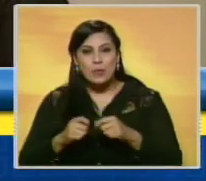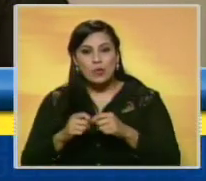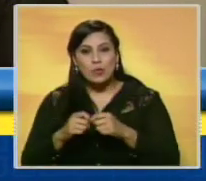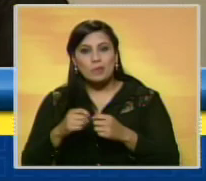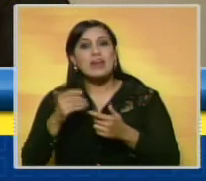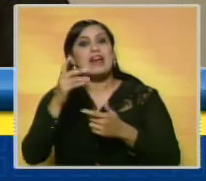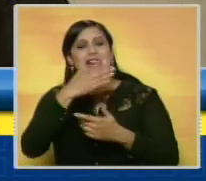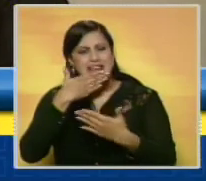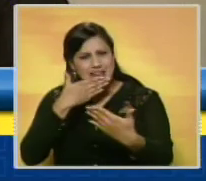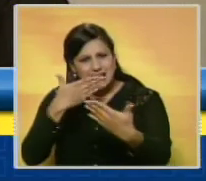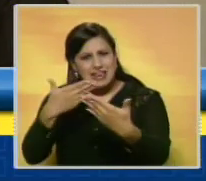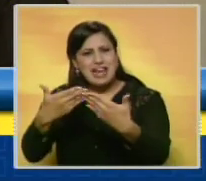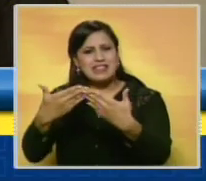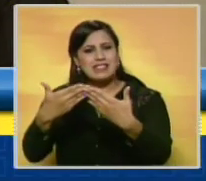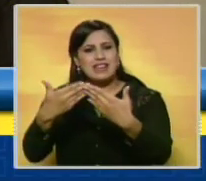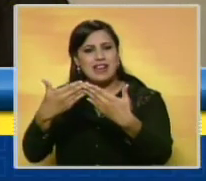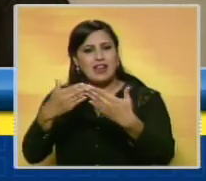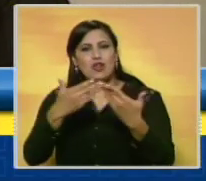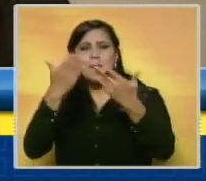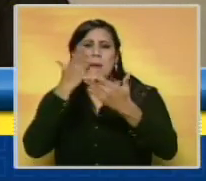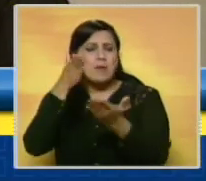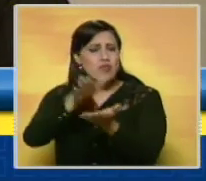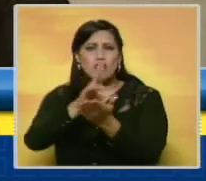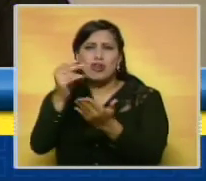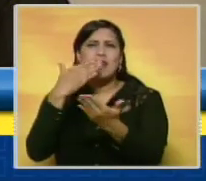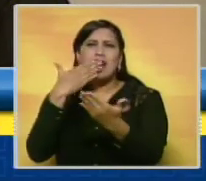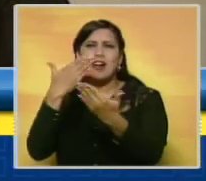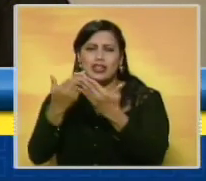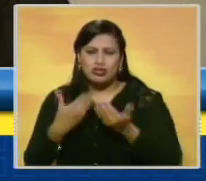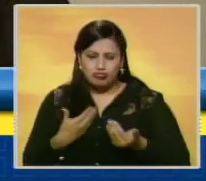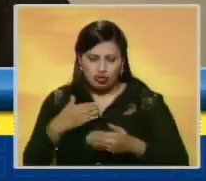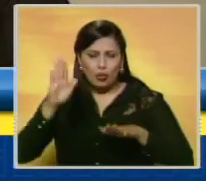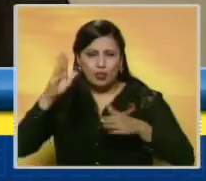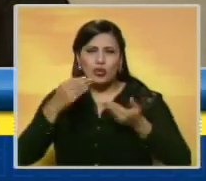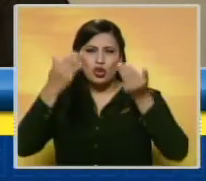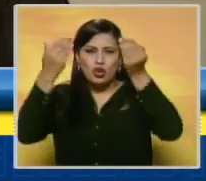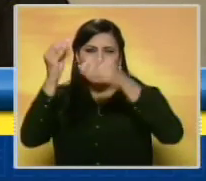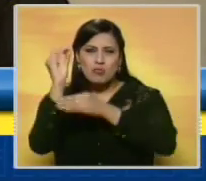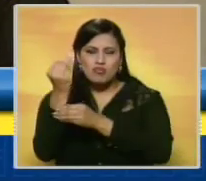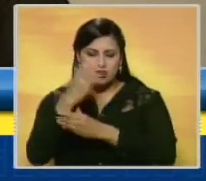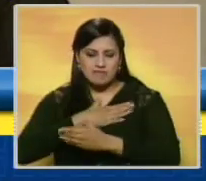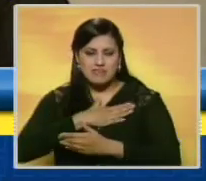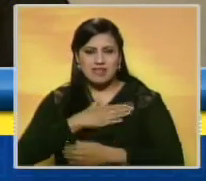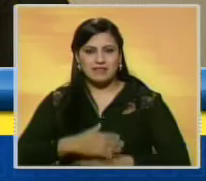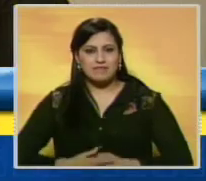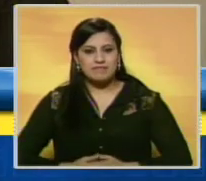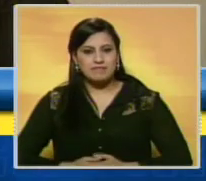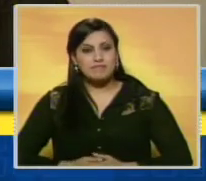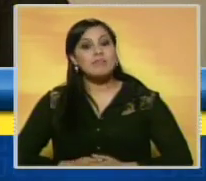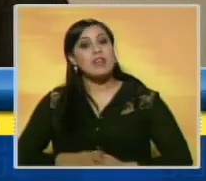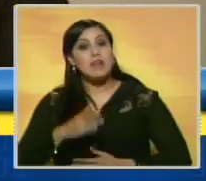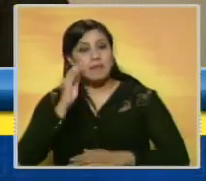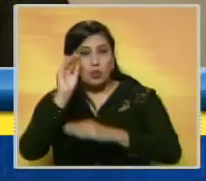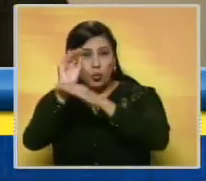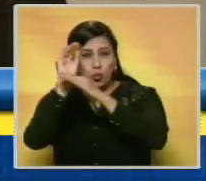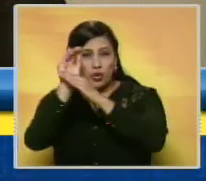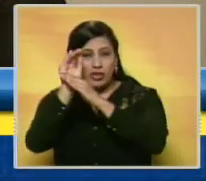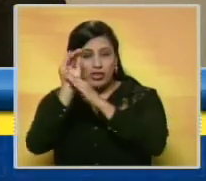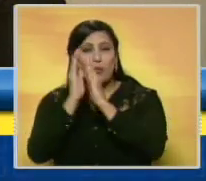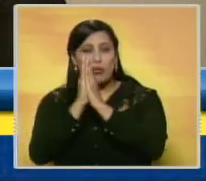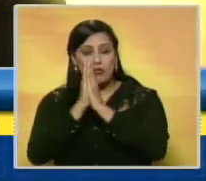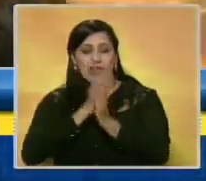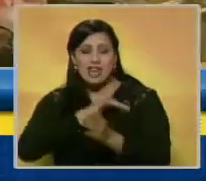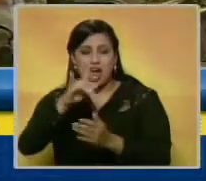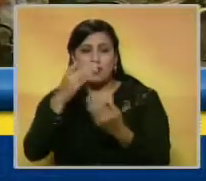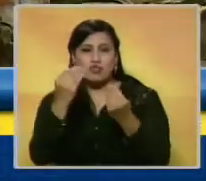y le dio las gracias por no haberse llevado a su mamá, y que ella venía a cumplir lo que le había prometido. Le dijo, cuídame, porque la